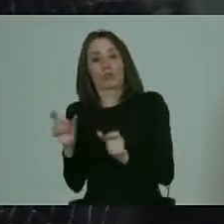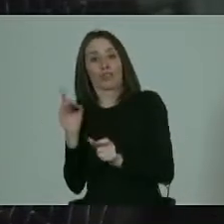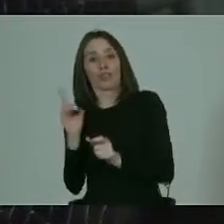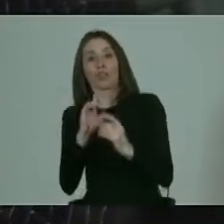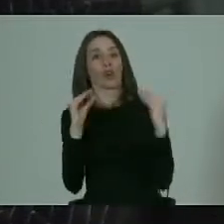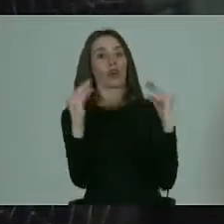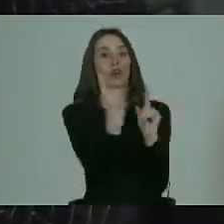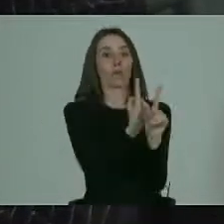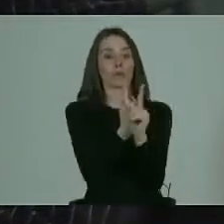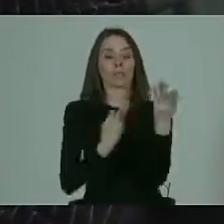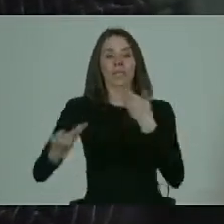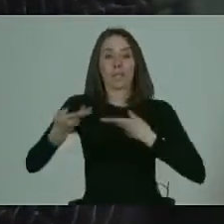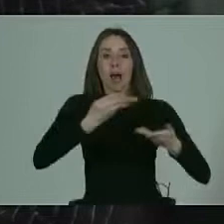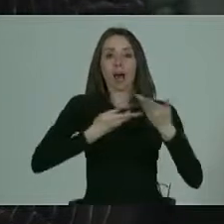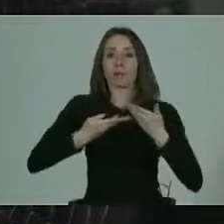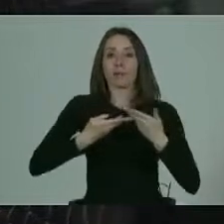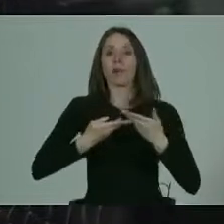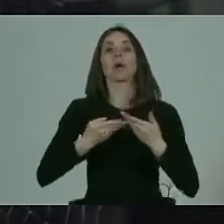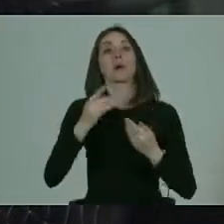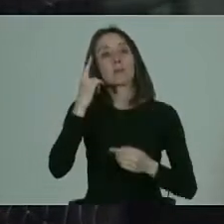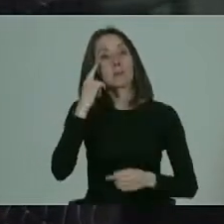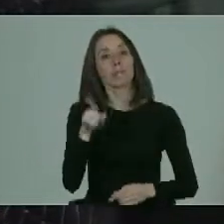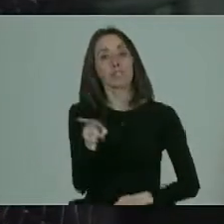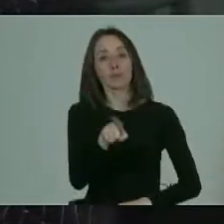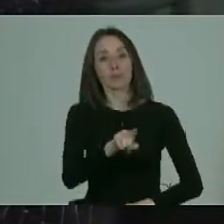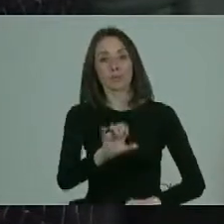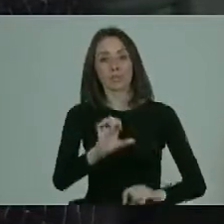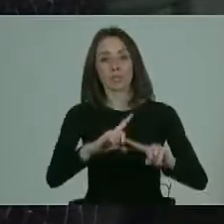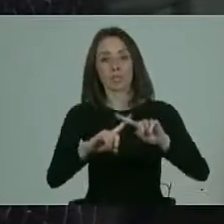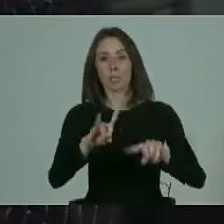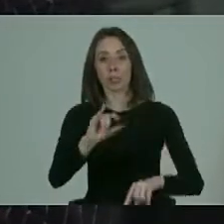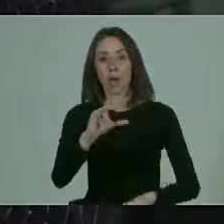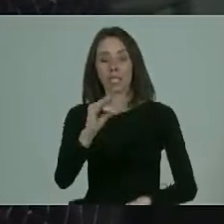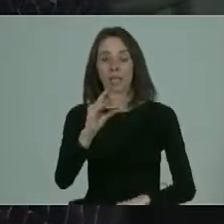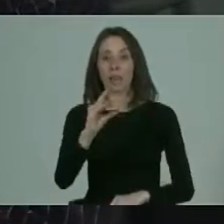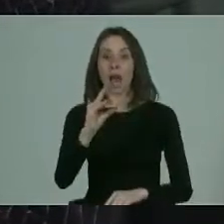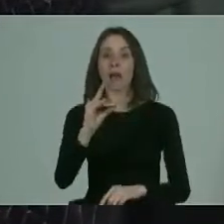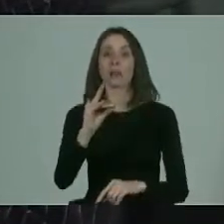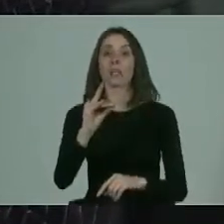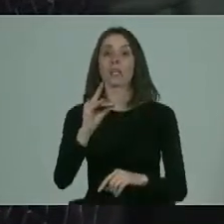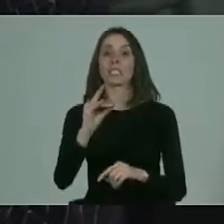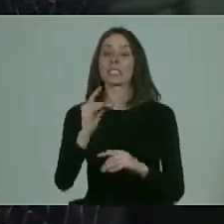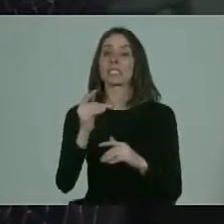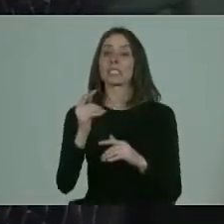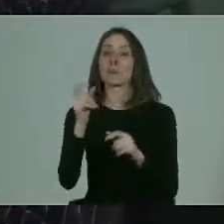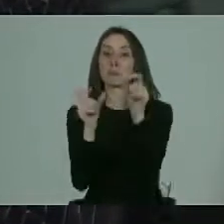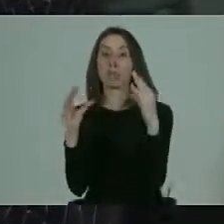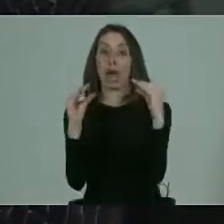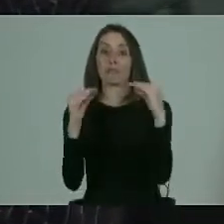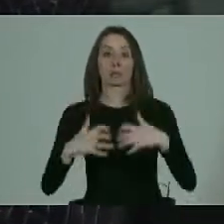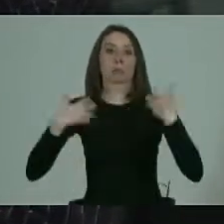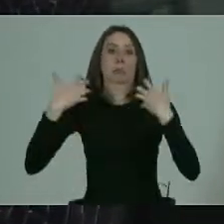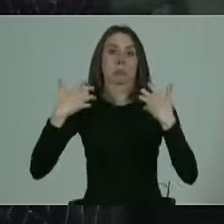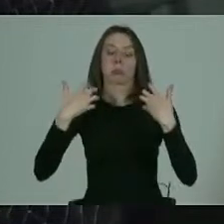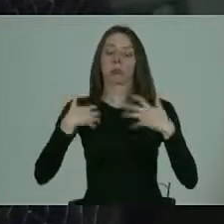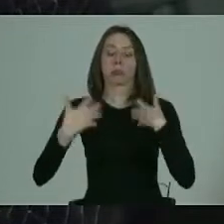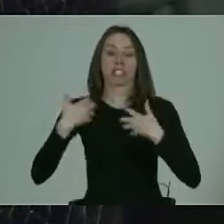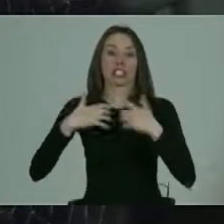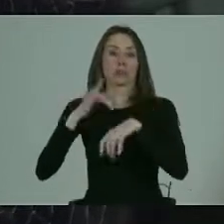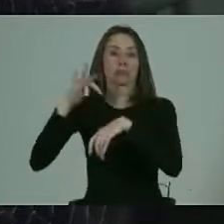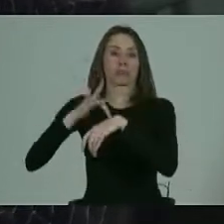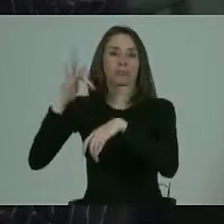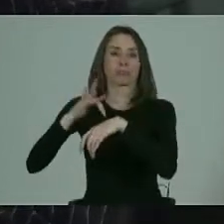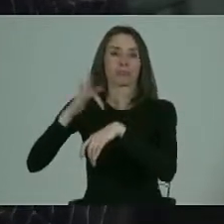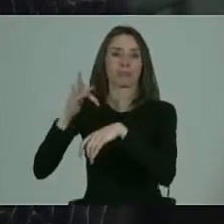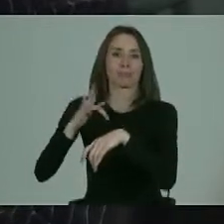también tiene que ver con que la sexualidad como decíamos recién es un tema que saca roncha súper fácil dentro de la norma y